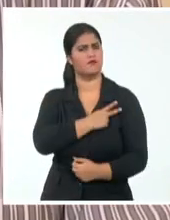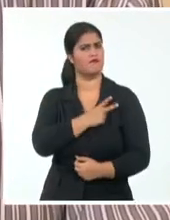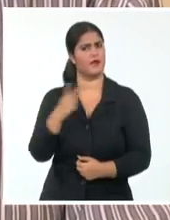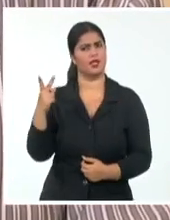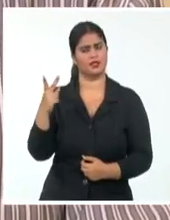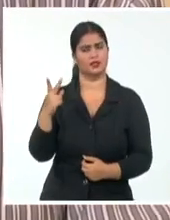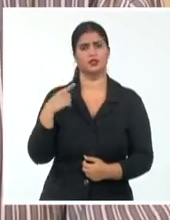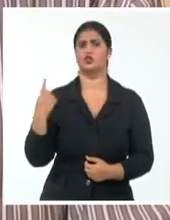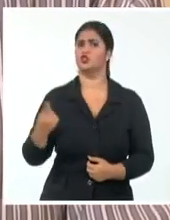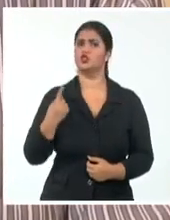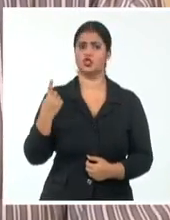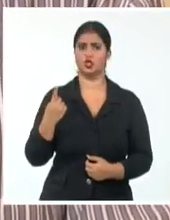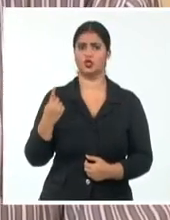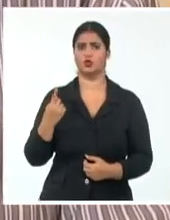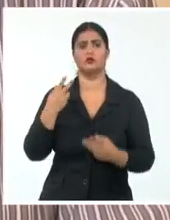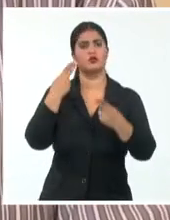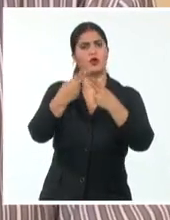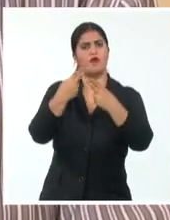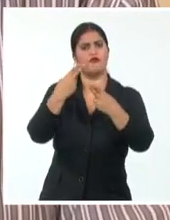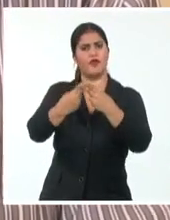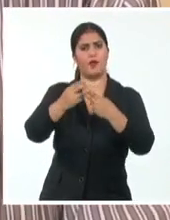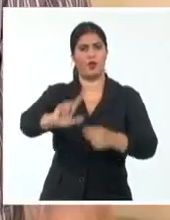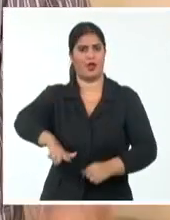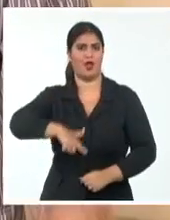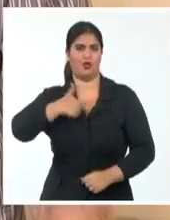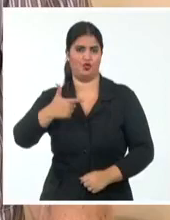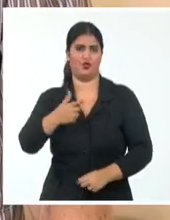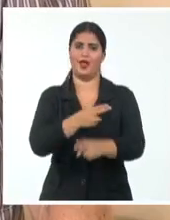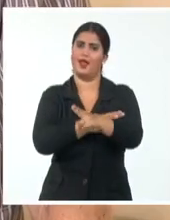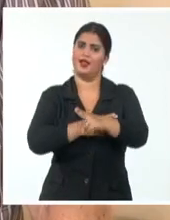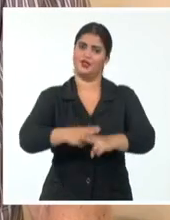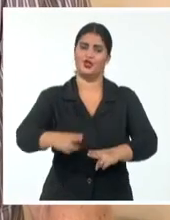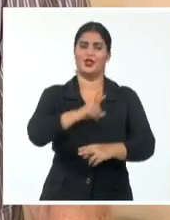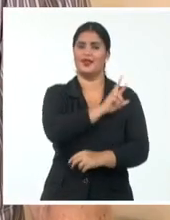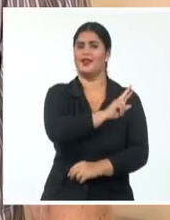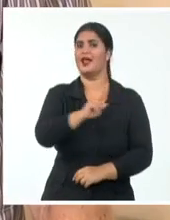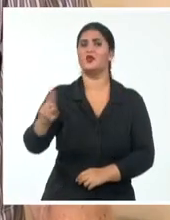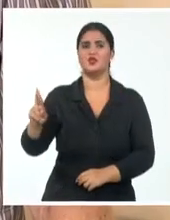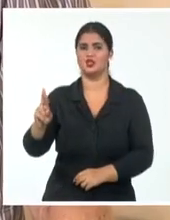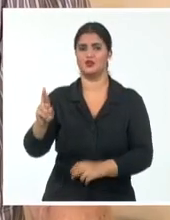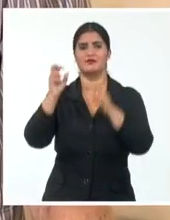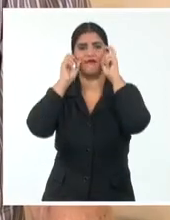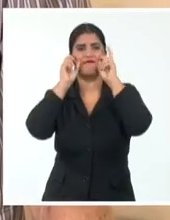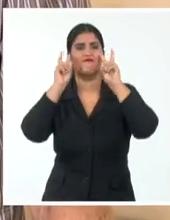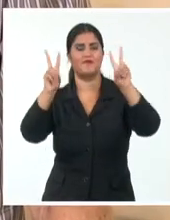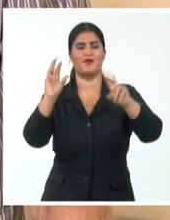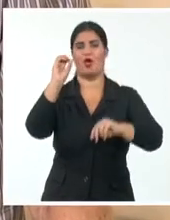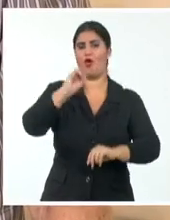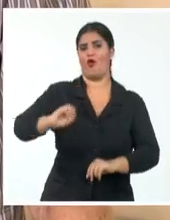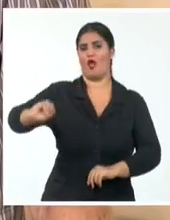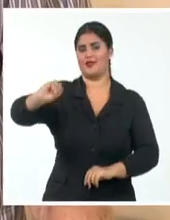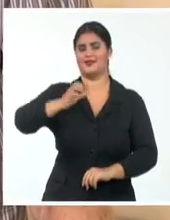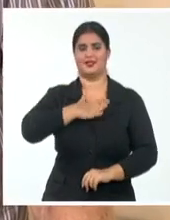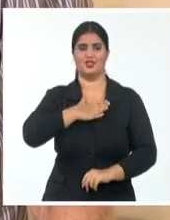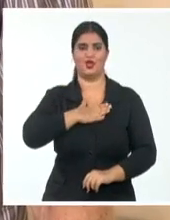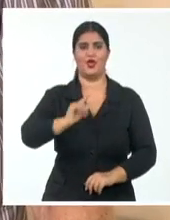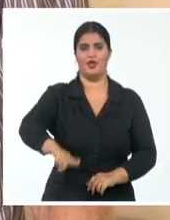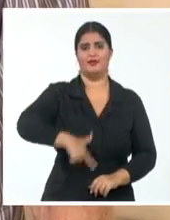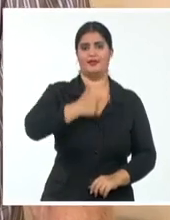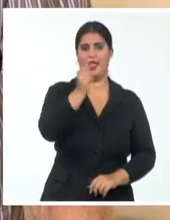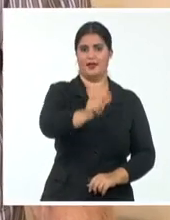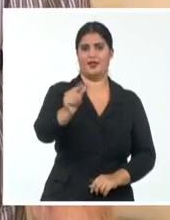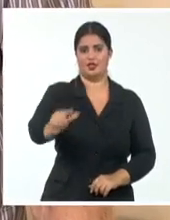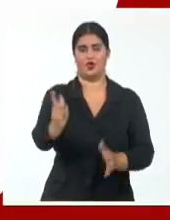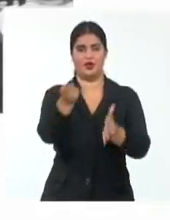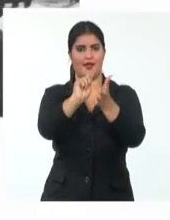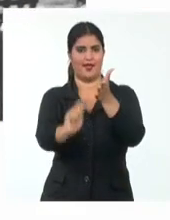emblema de la cultura, que es bandera y emblema de la nación. Una larga vida a la UNIAC, tan larga como la revolución la tenga, que pienso que